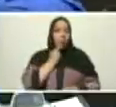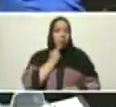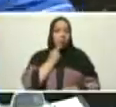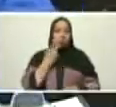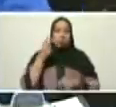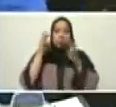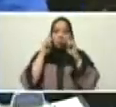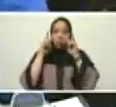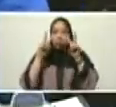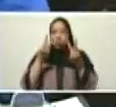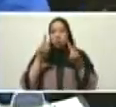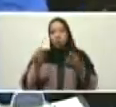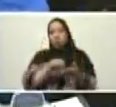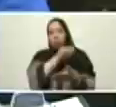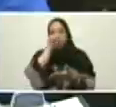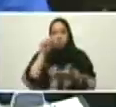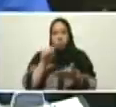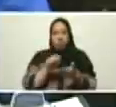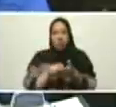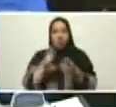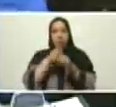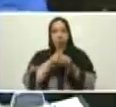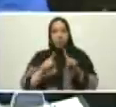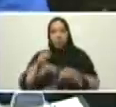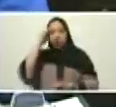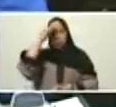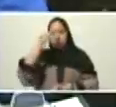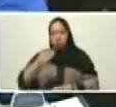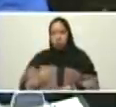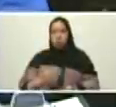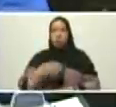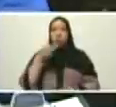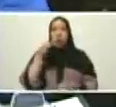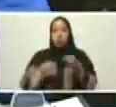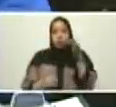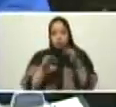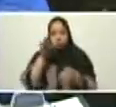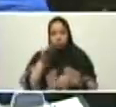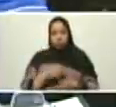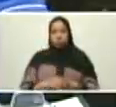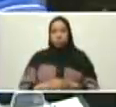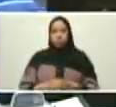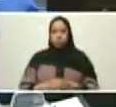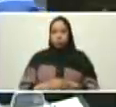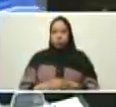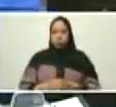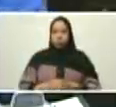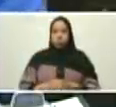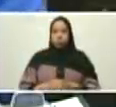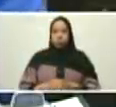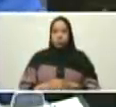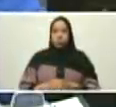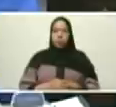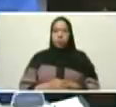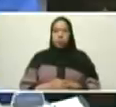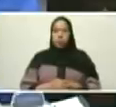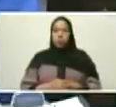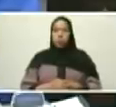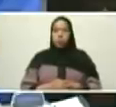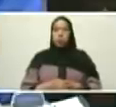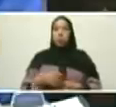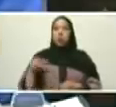una visión geoestratégica correcta, justa, que le llevó al ejército